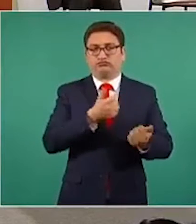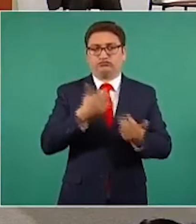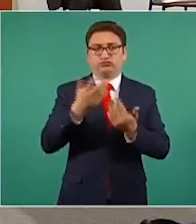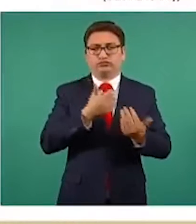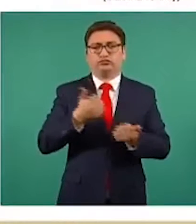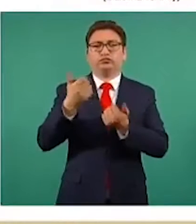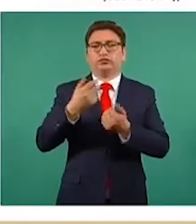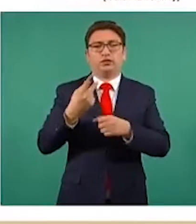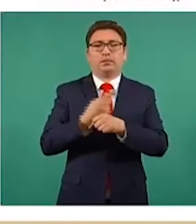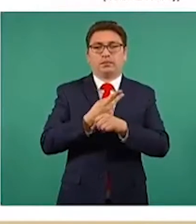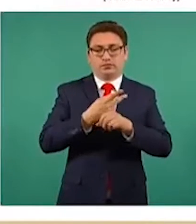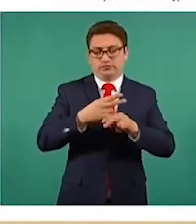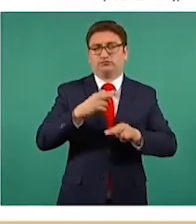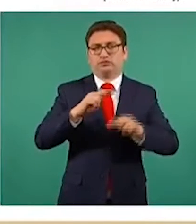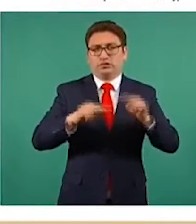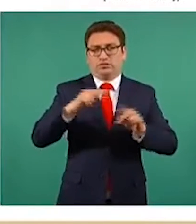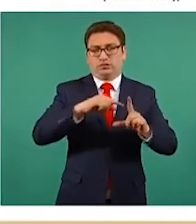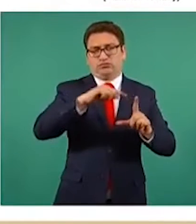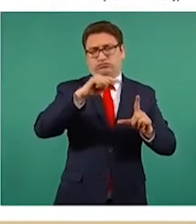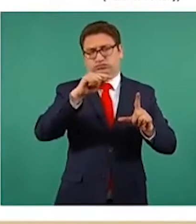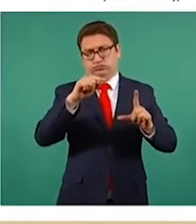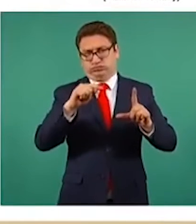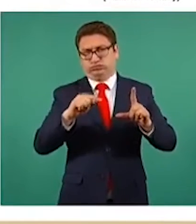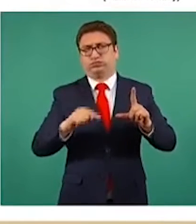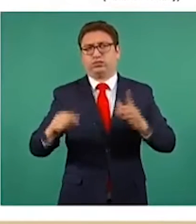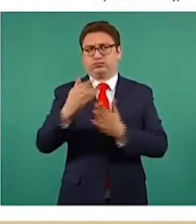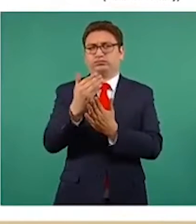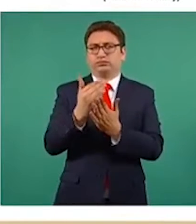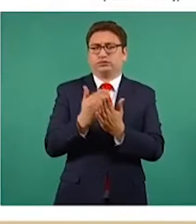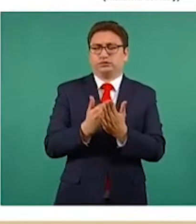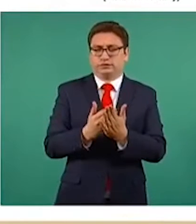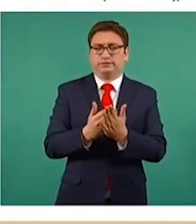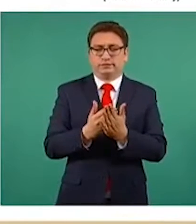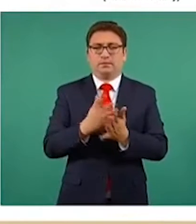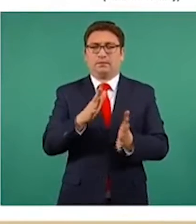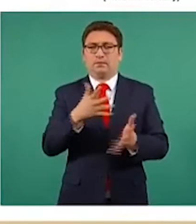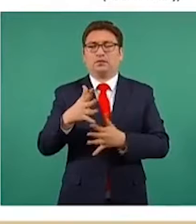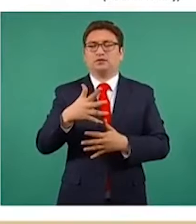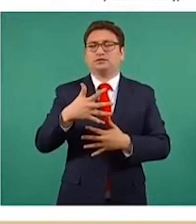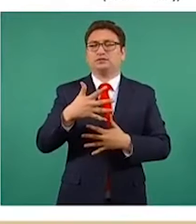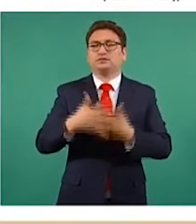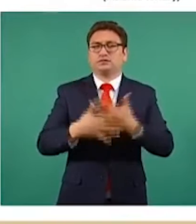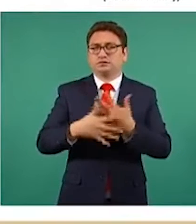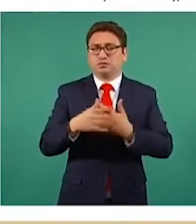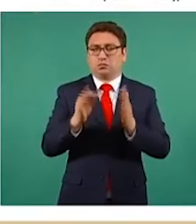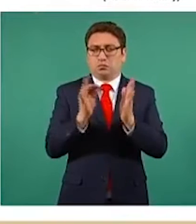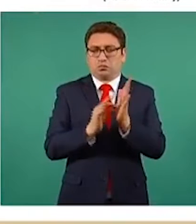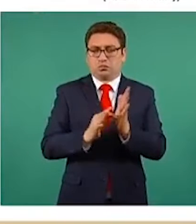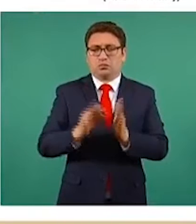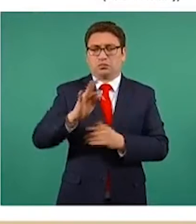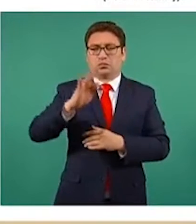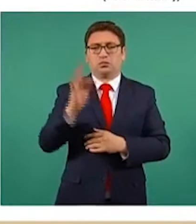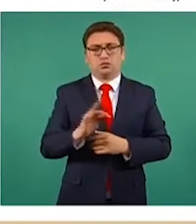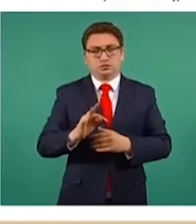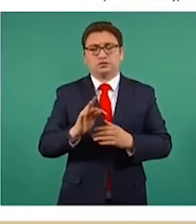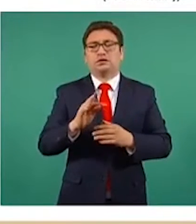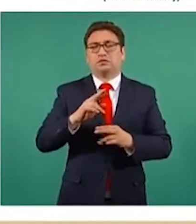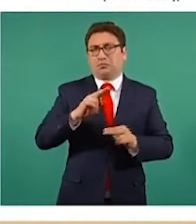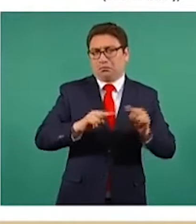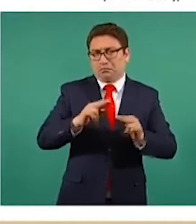Seguimos teniendo una baja ocupación hospitalaria. En promedio está alrededor de 15 puntos porcentuales, con algunas variaciones,